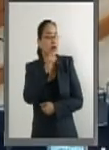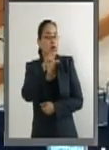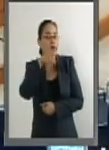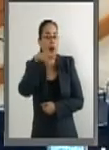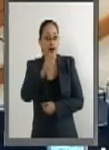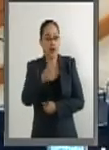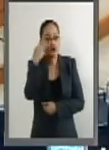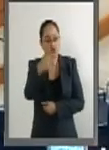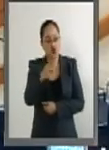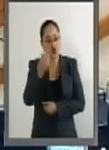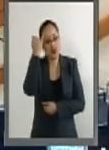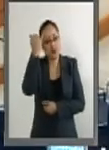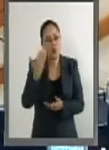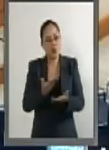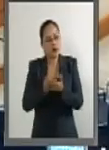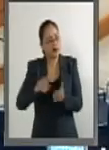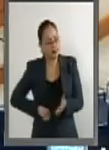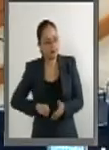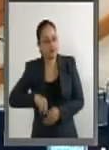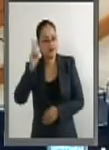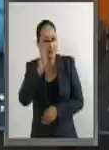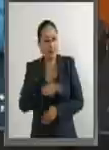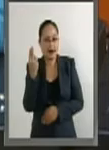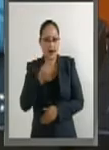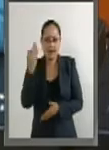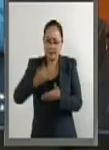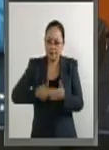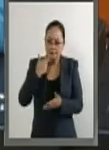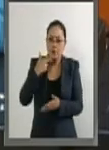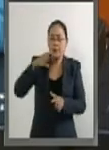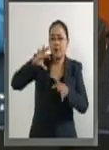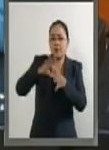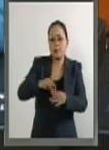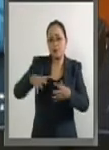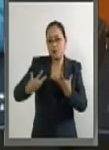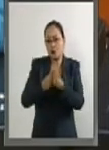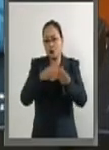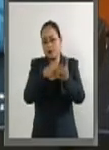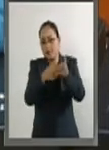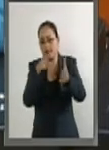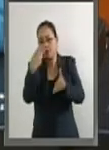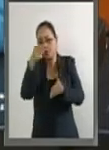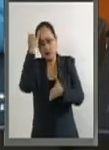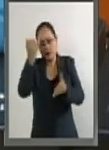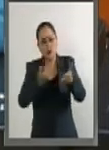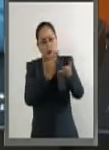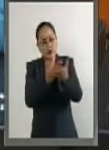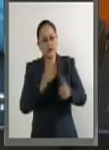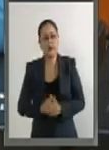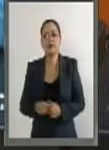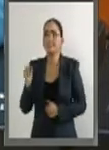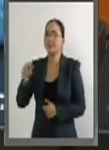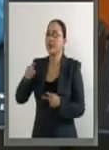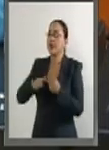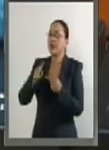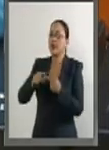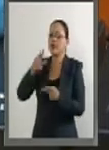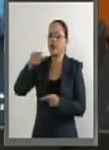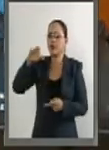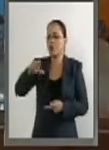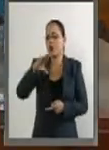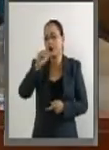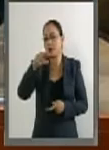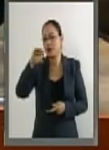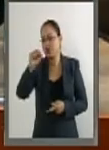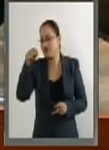interesante iniciativa y tan necesaria y útil y pedirte si nos podemos sumar a tu iniciativa. Senador Víctor Hermosillo, con el mismo